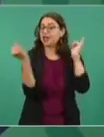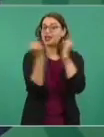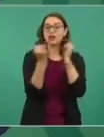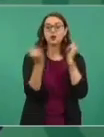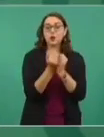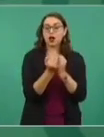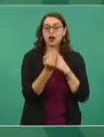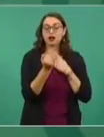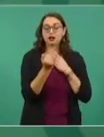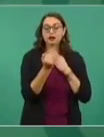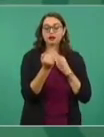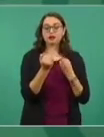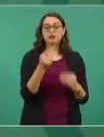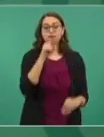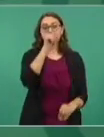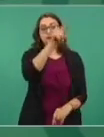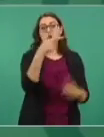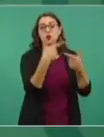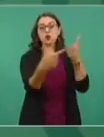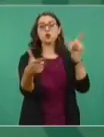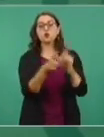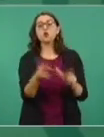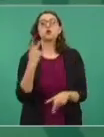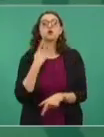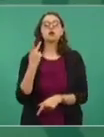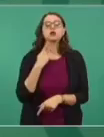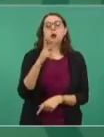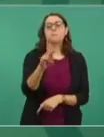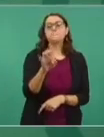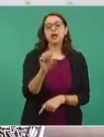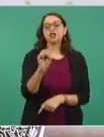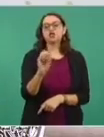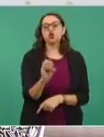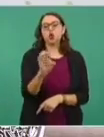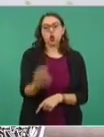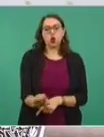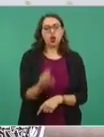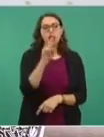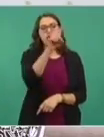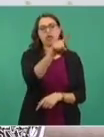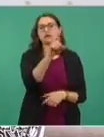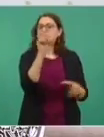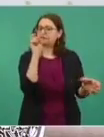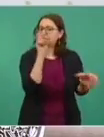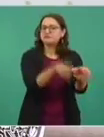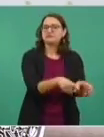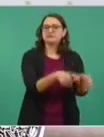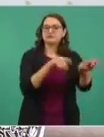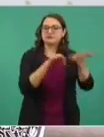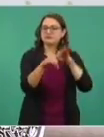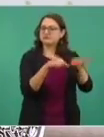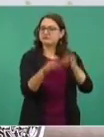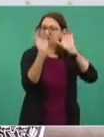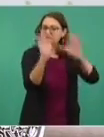del Partido Obrero Socialista